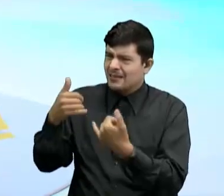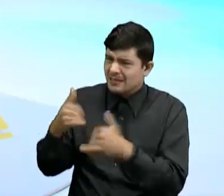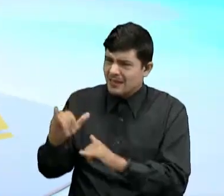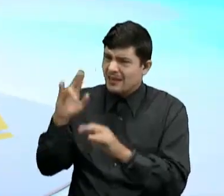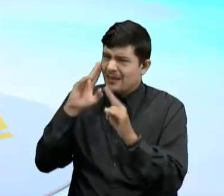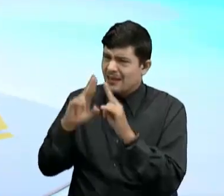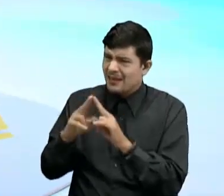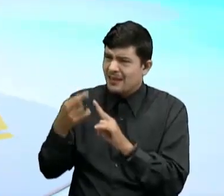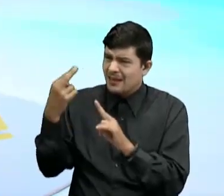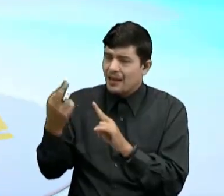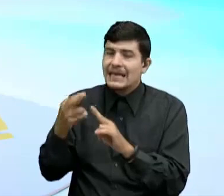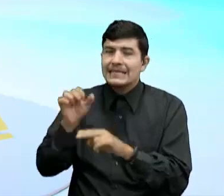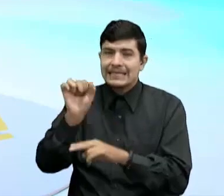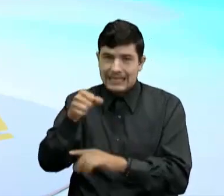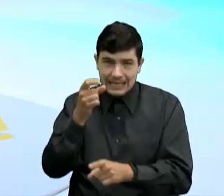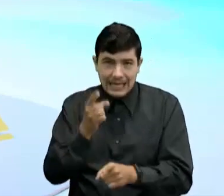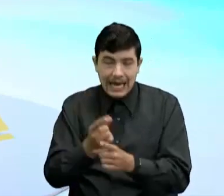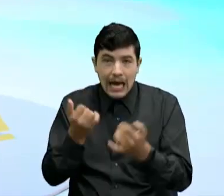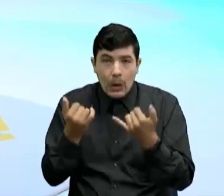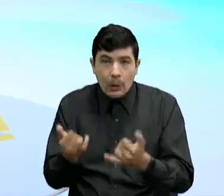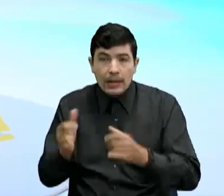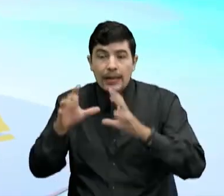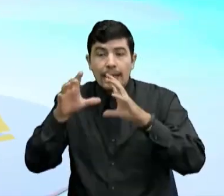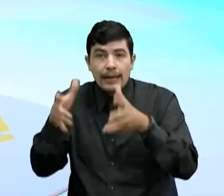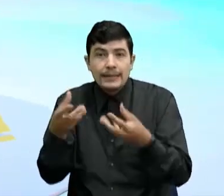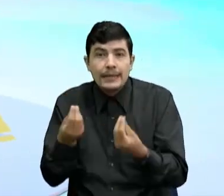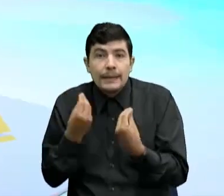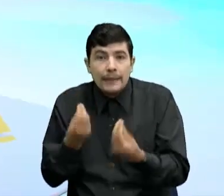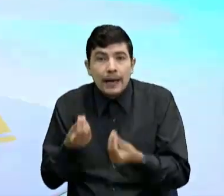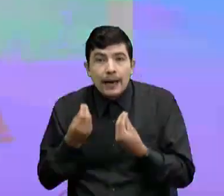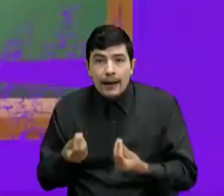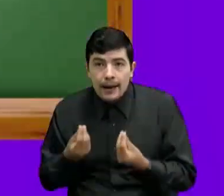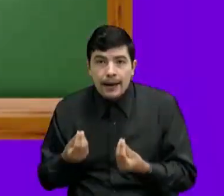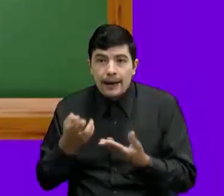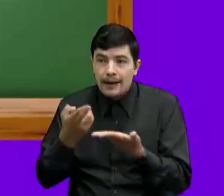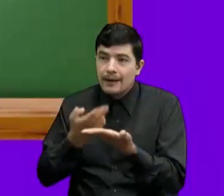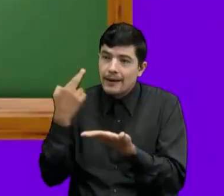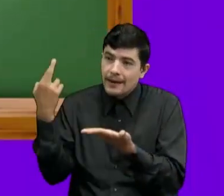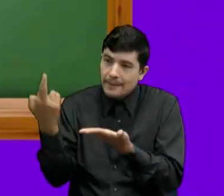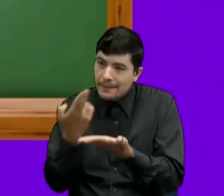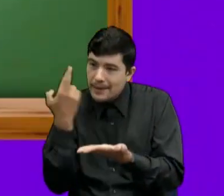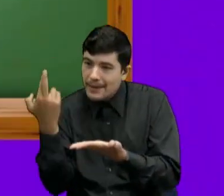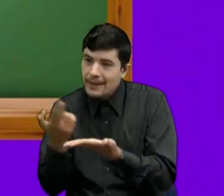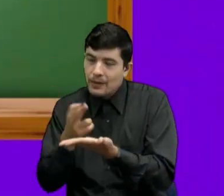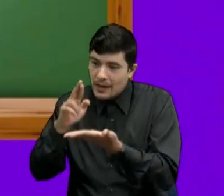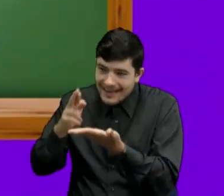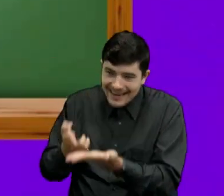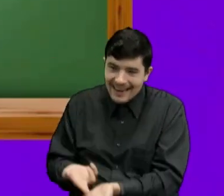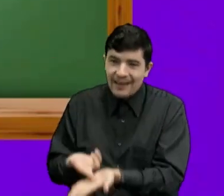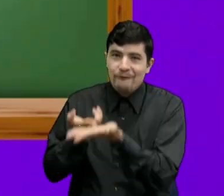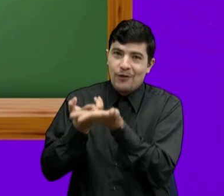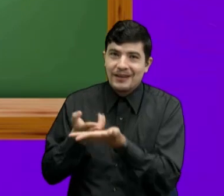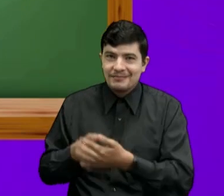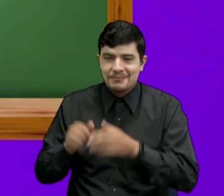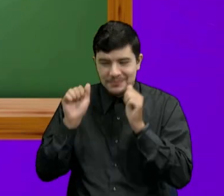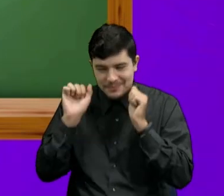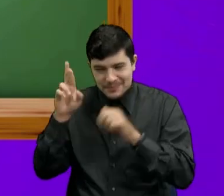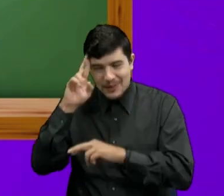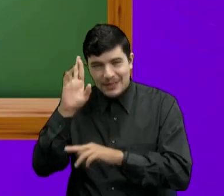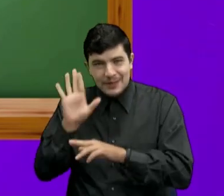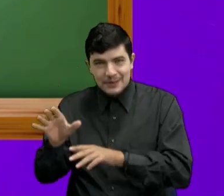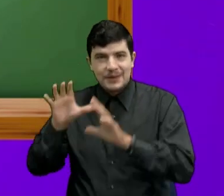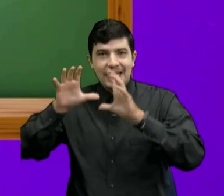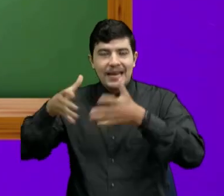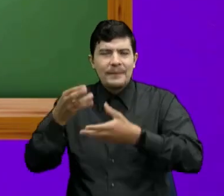Si amores Esta clase es para Reforzar Por eso se llama así Clase de refuerzo Para que